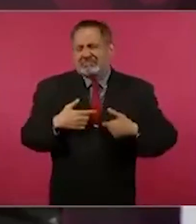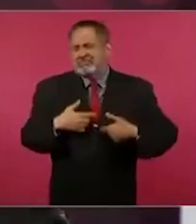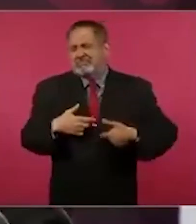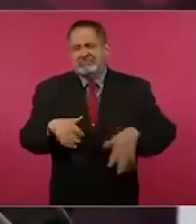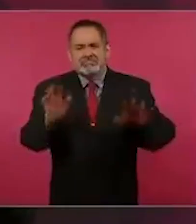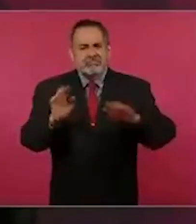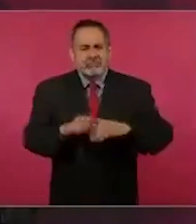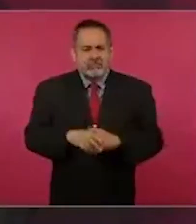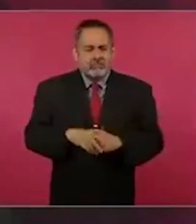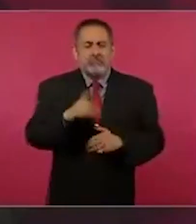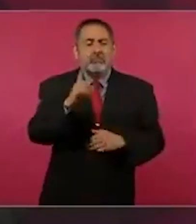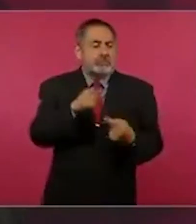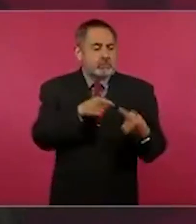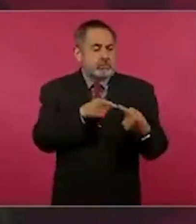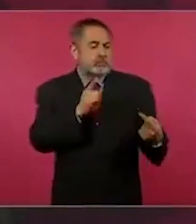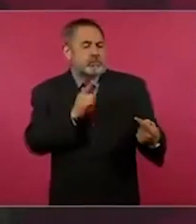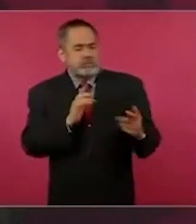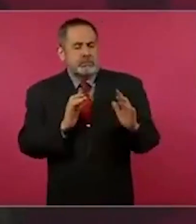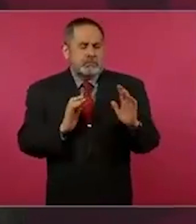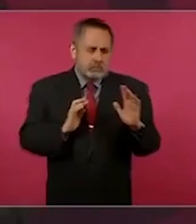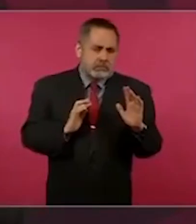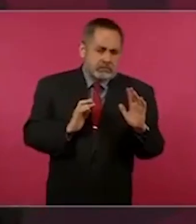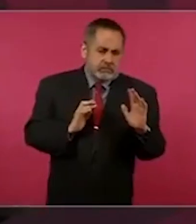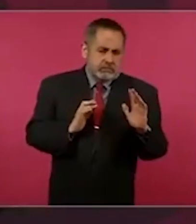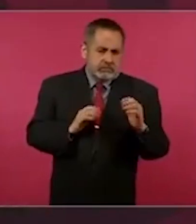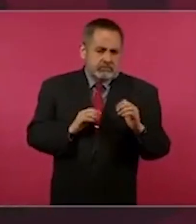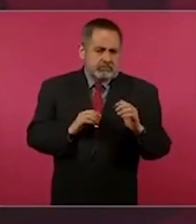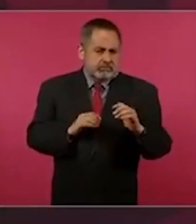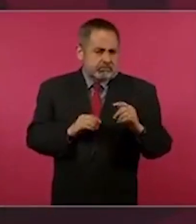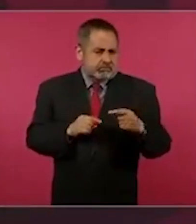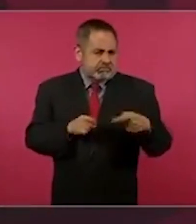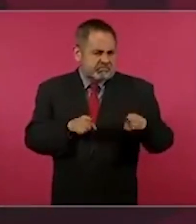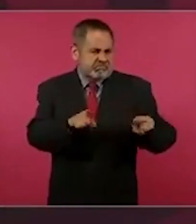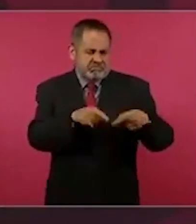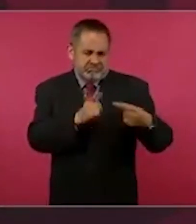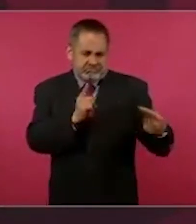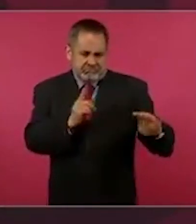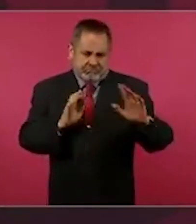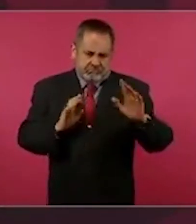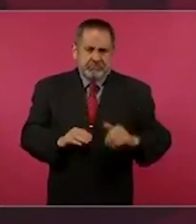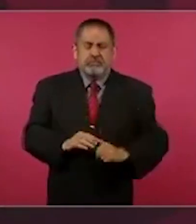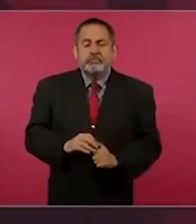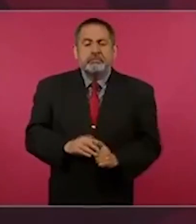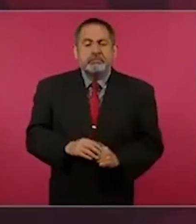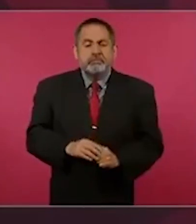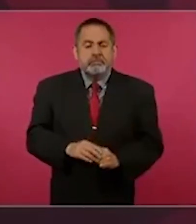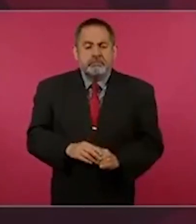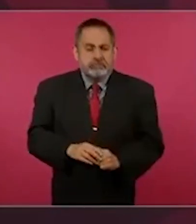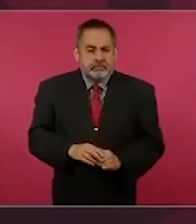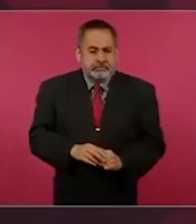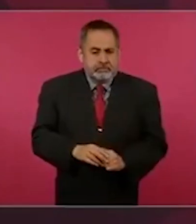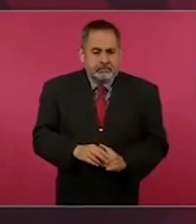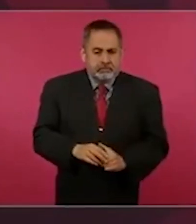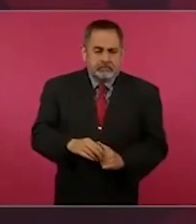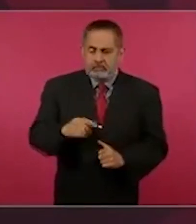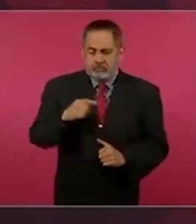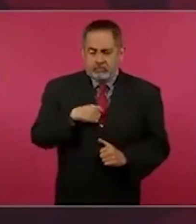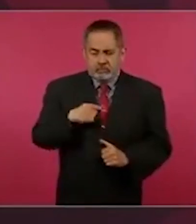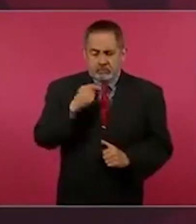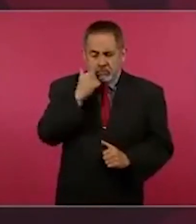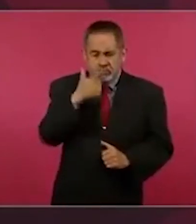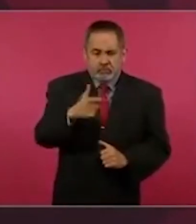tengo adversarios y no quiero tener